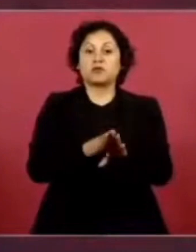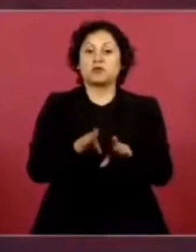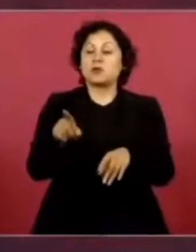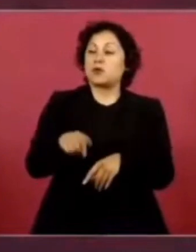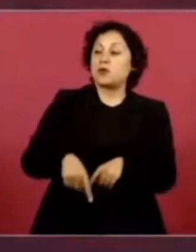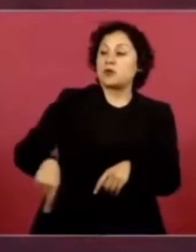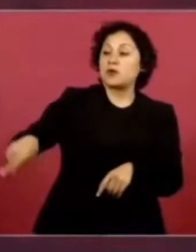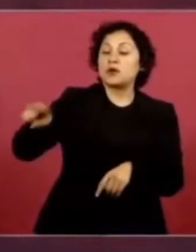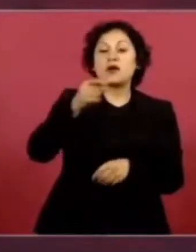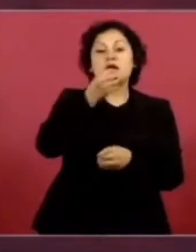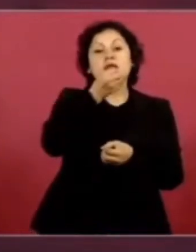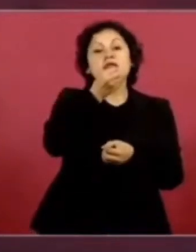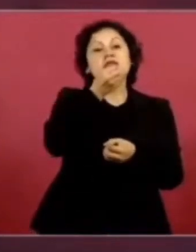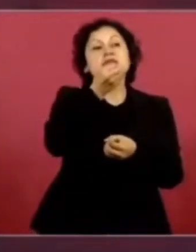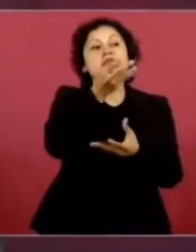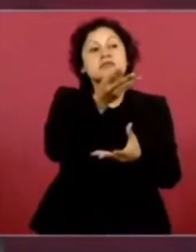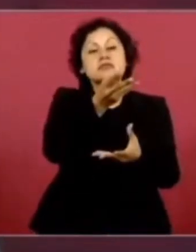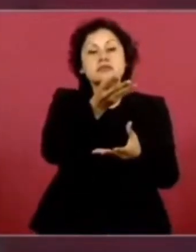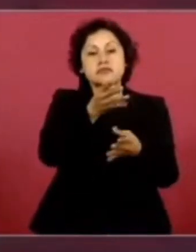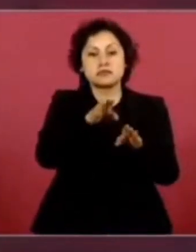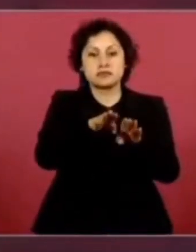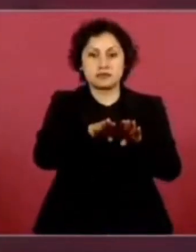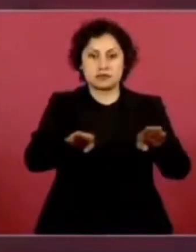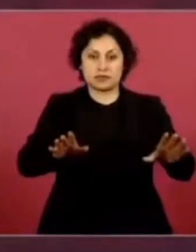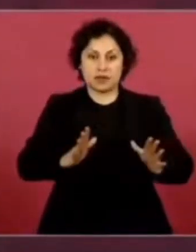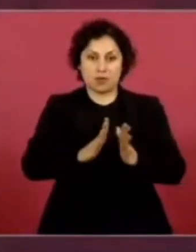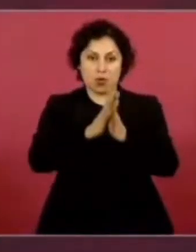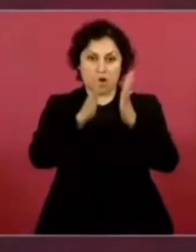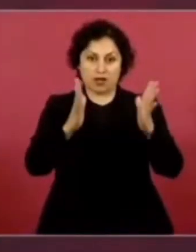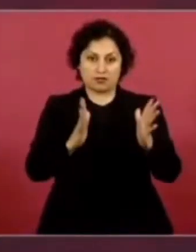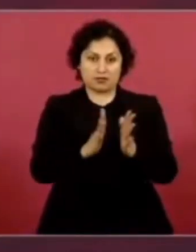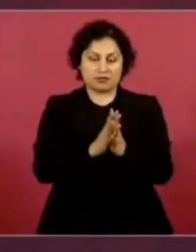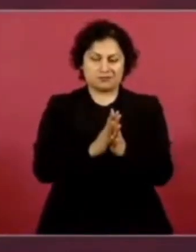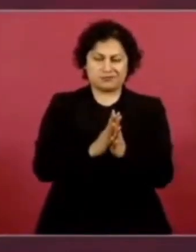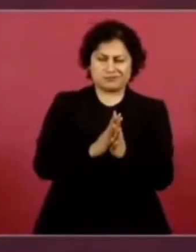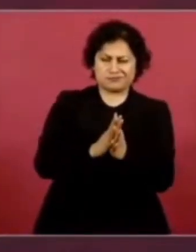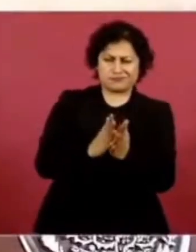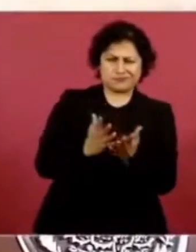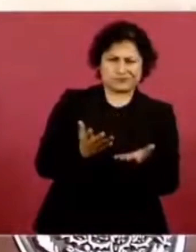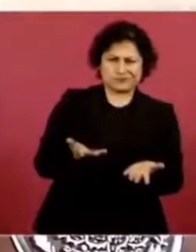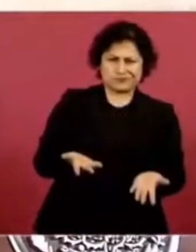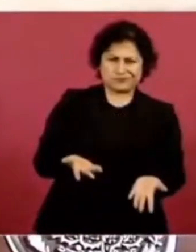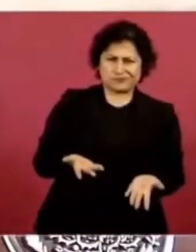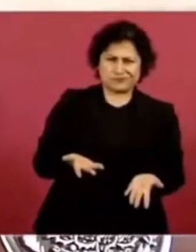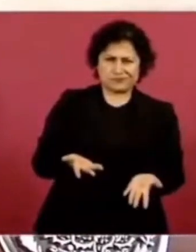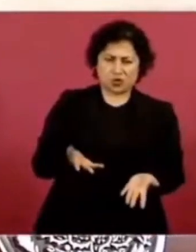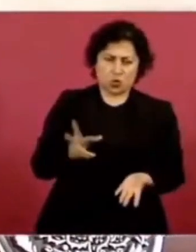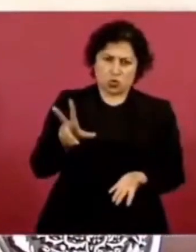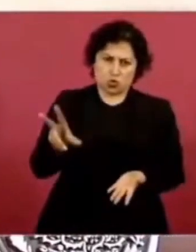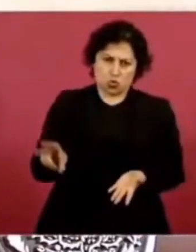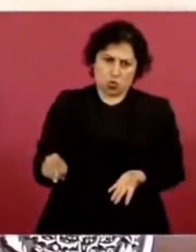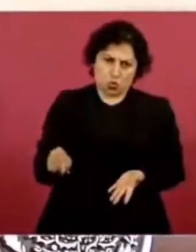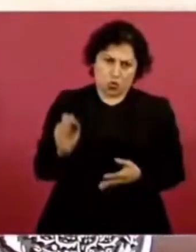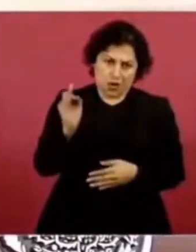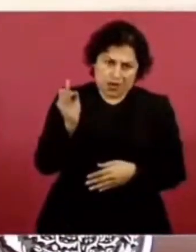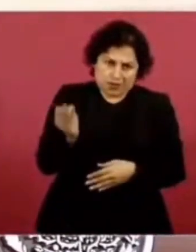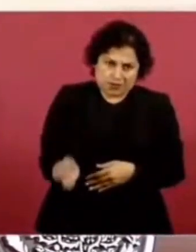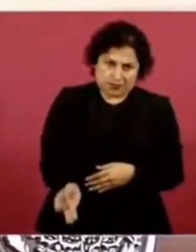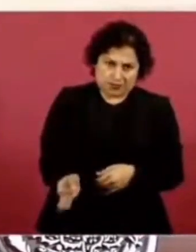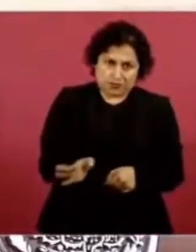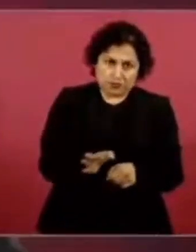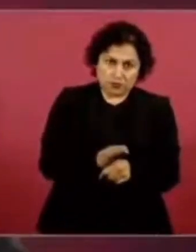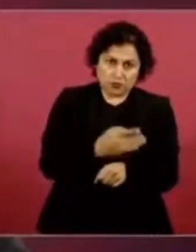cuando en realidad lo que impera